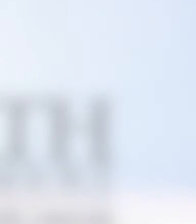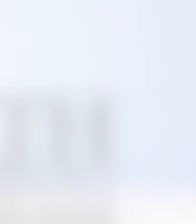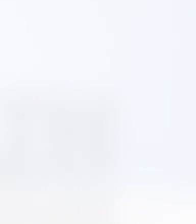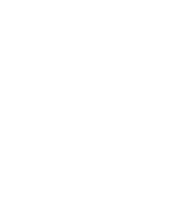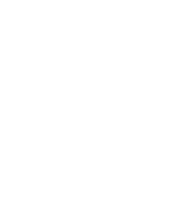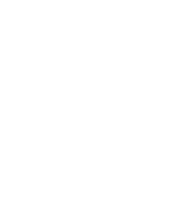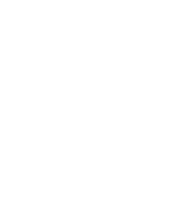Gracias.